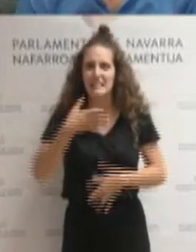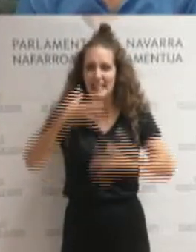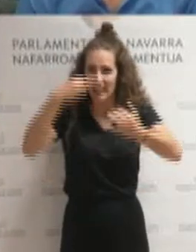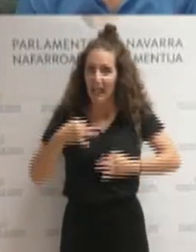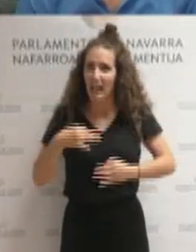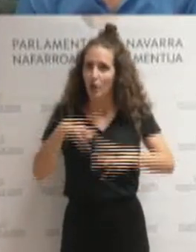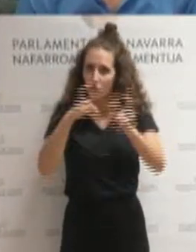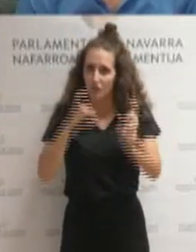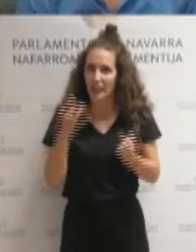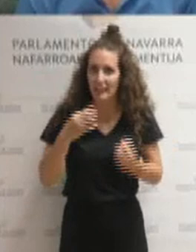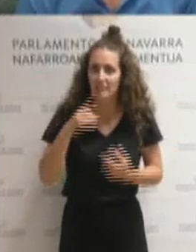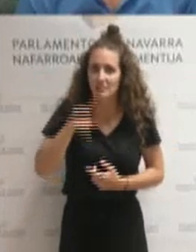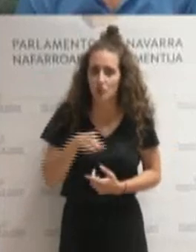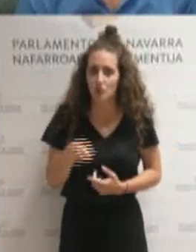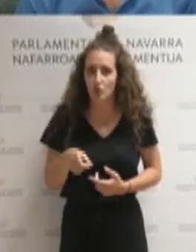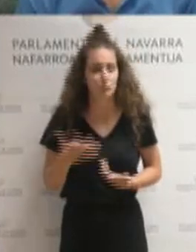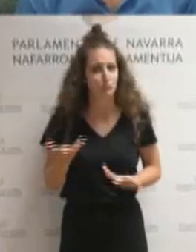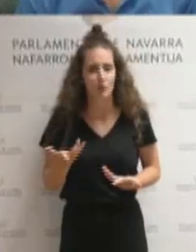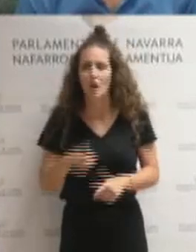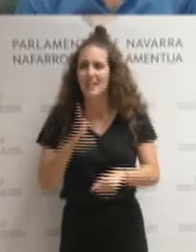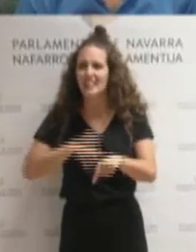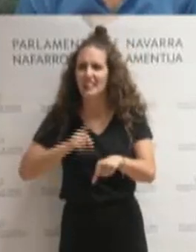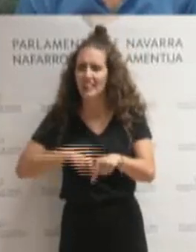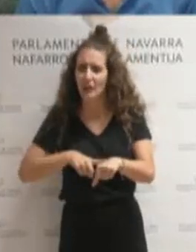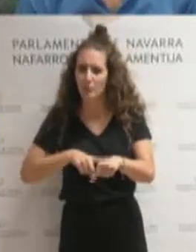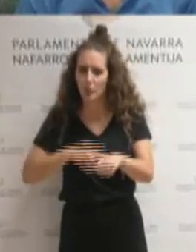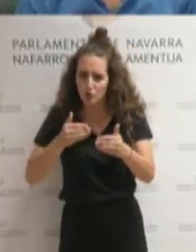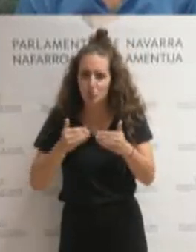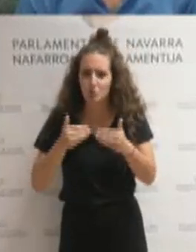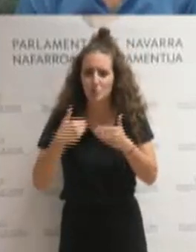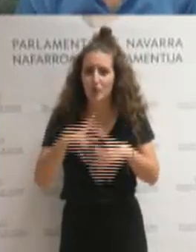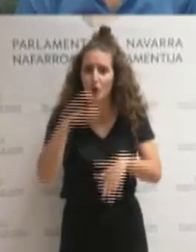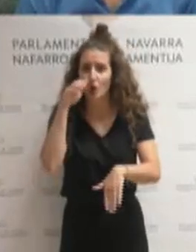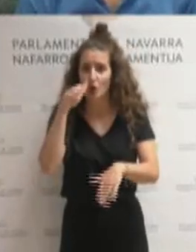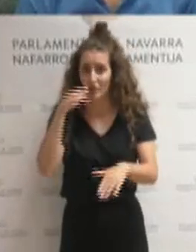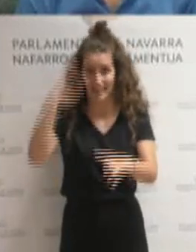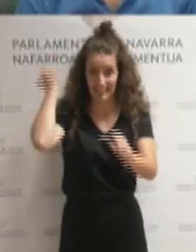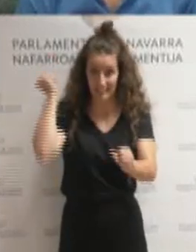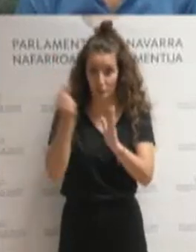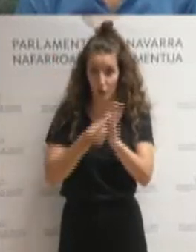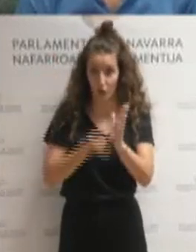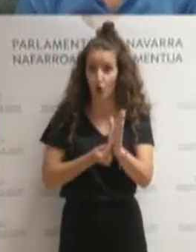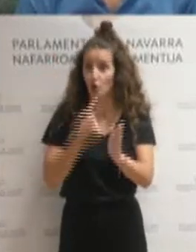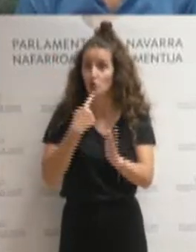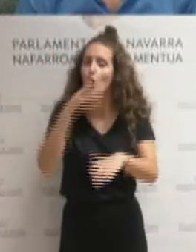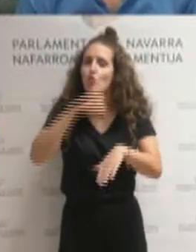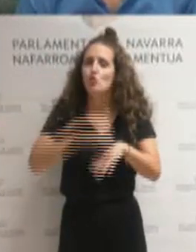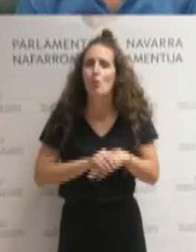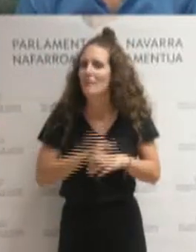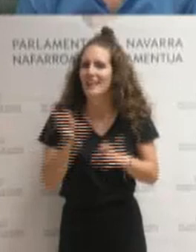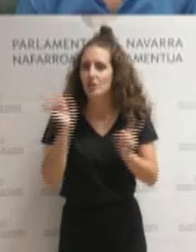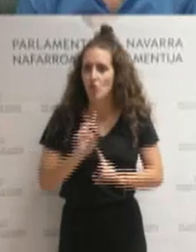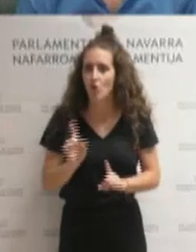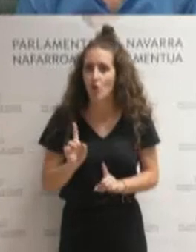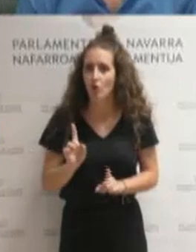se han cumplido los tiempos que estaban establecidos en los protocolos. Y se ha dejado y se ha fiado